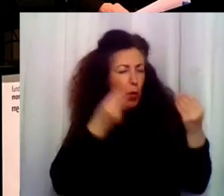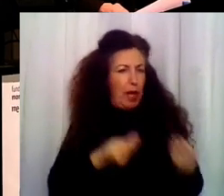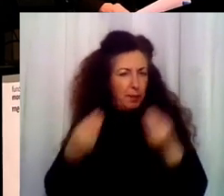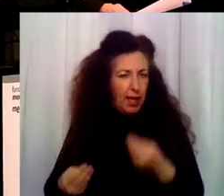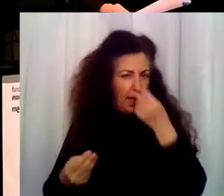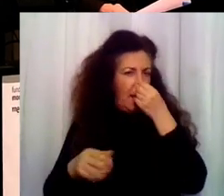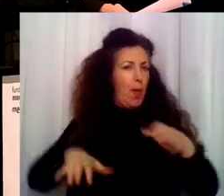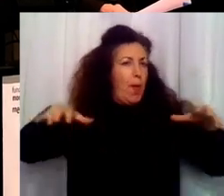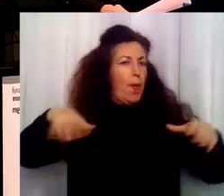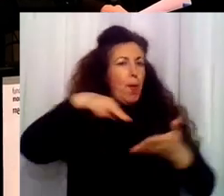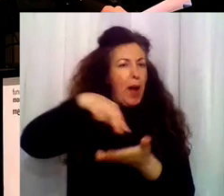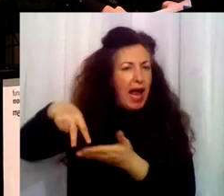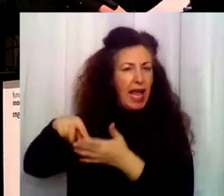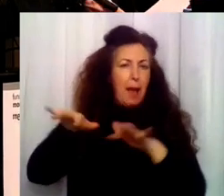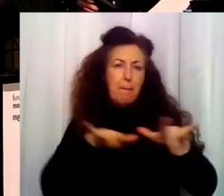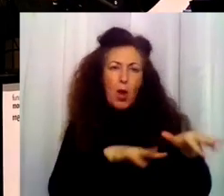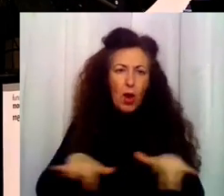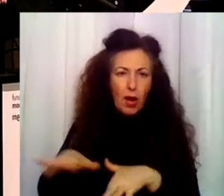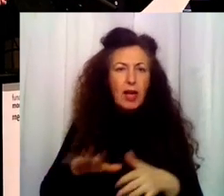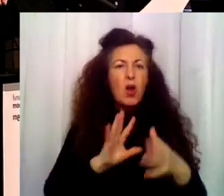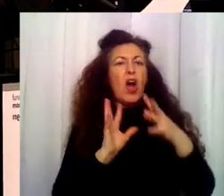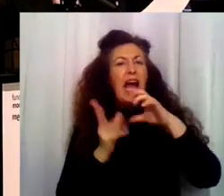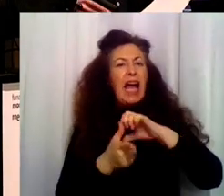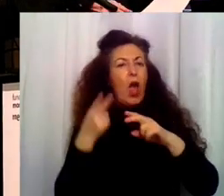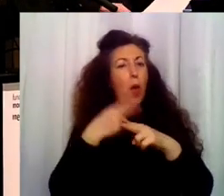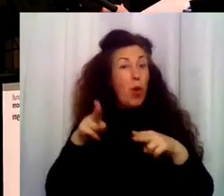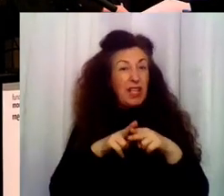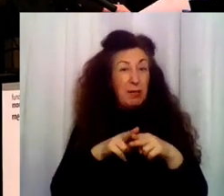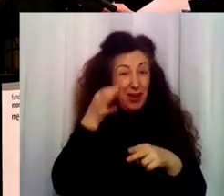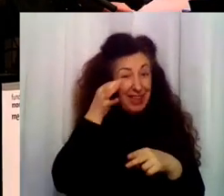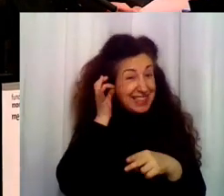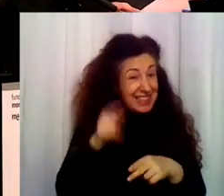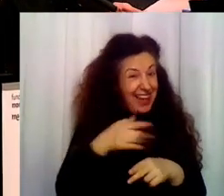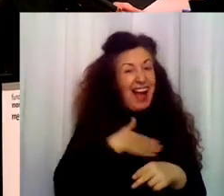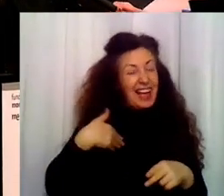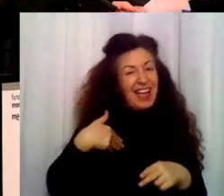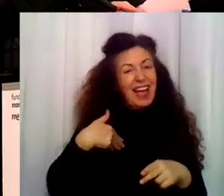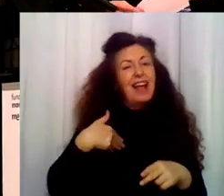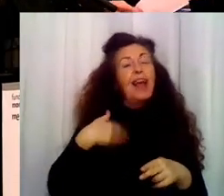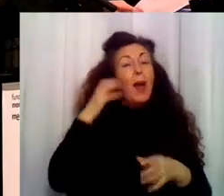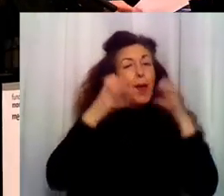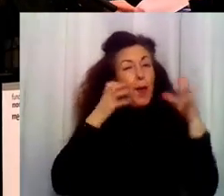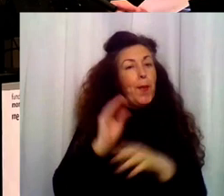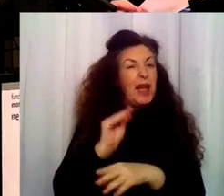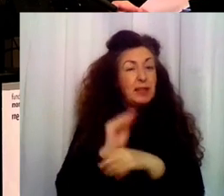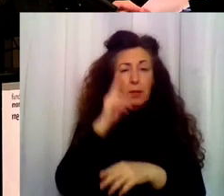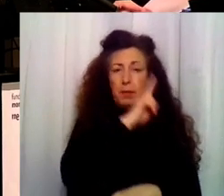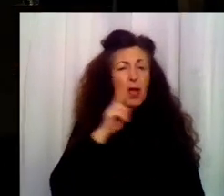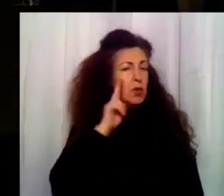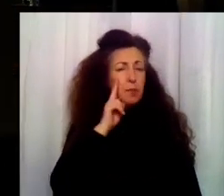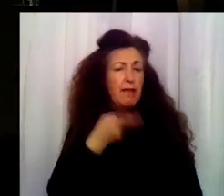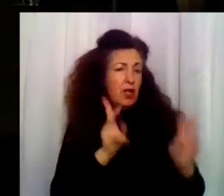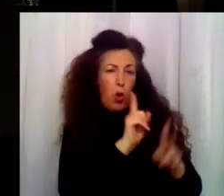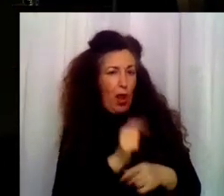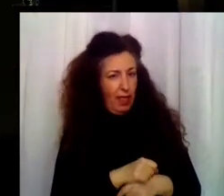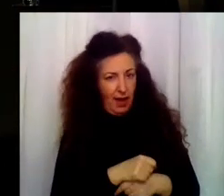vela, ballet, piano, geopolítica... ¿Geopolítica? Ella quiere ser veterinaria, pero no creo que la dejen. ¿Por qué? Escucha atrapa a escondidas. ¿A